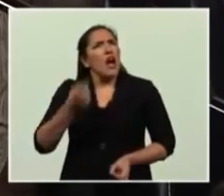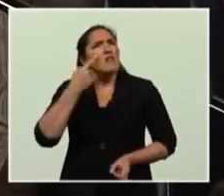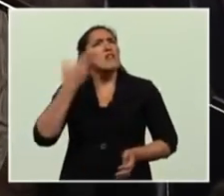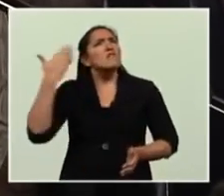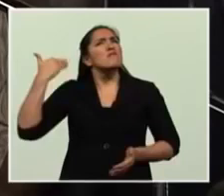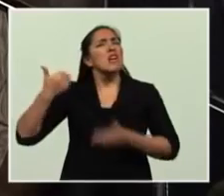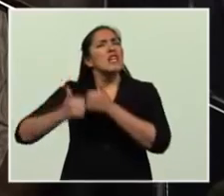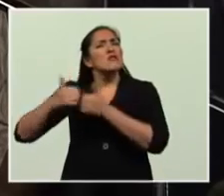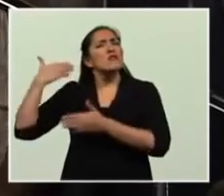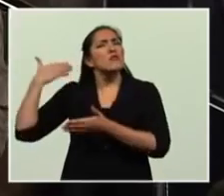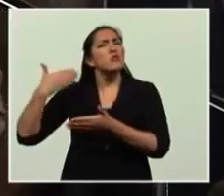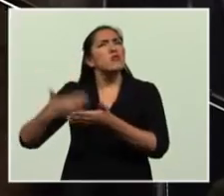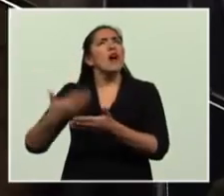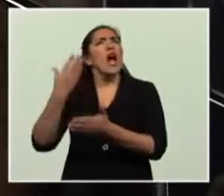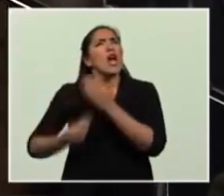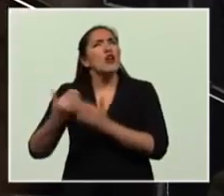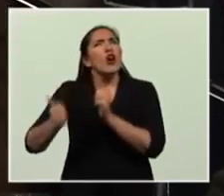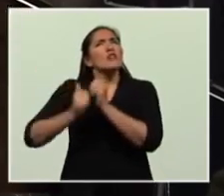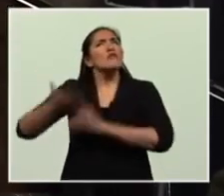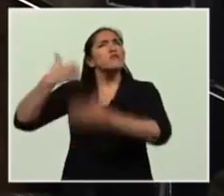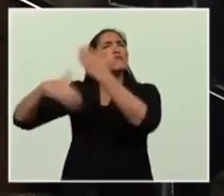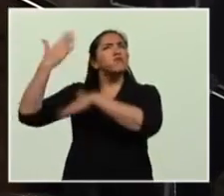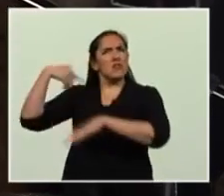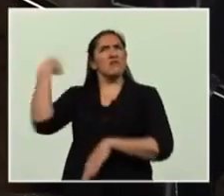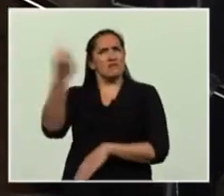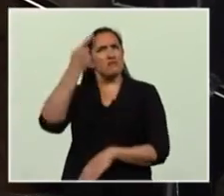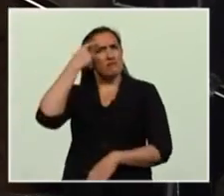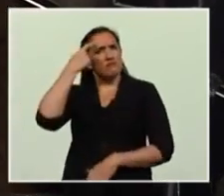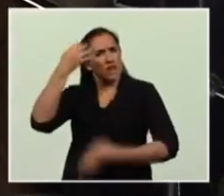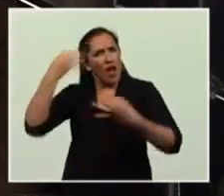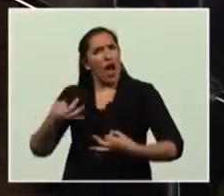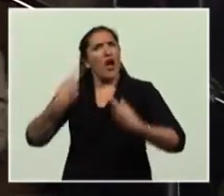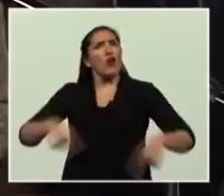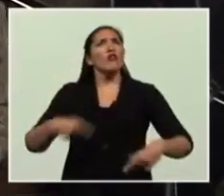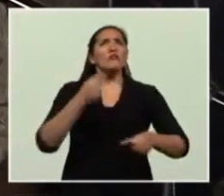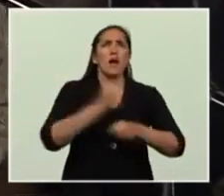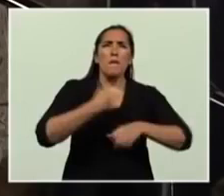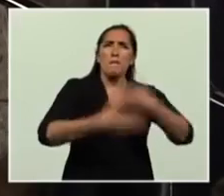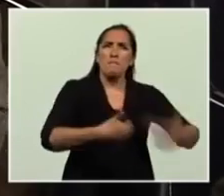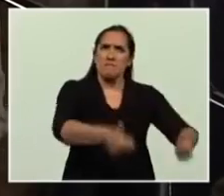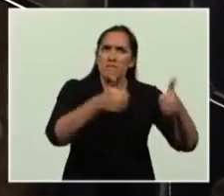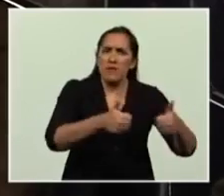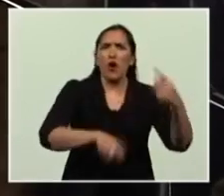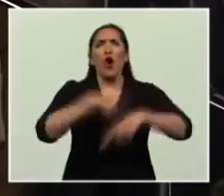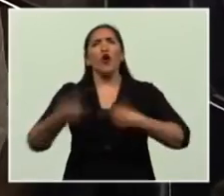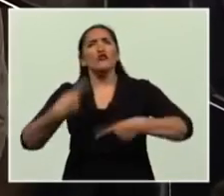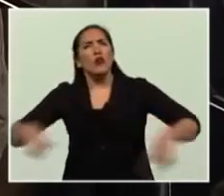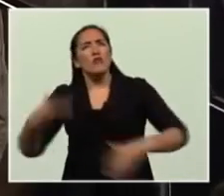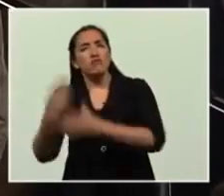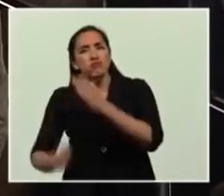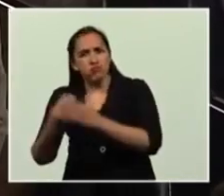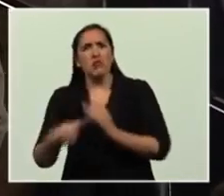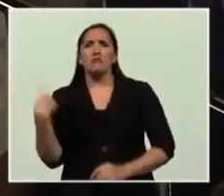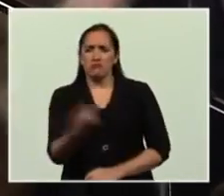de su pasado y de sus aciertos, está dispuesta